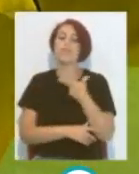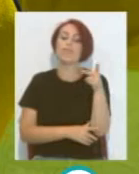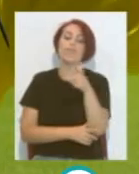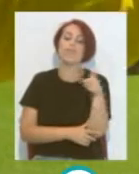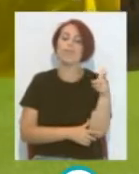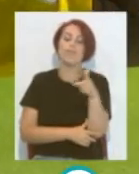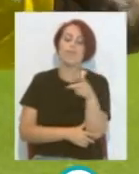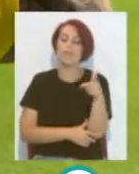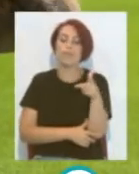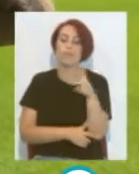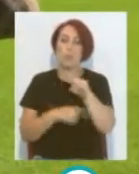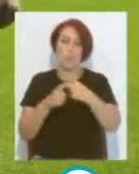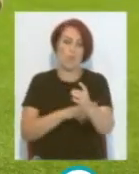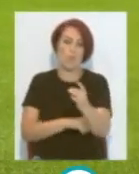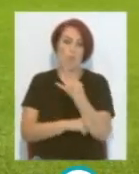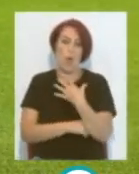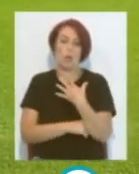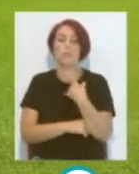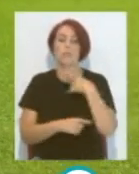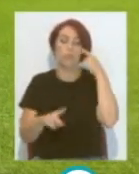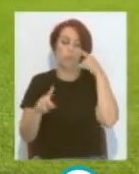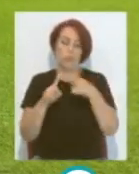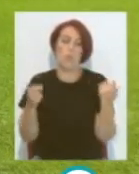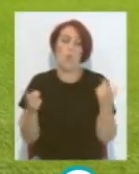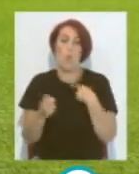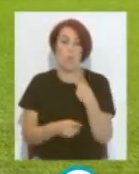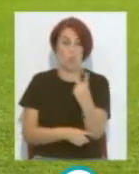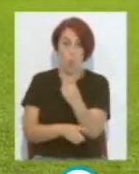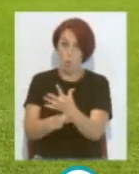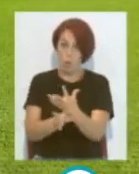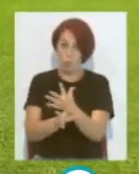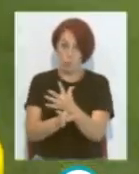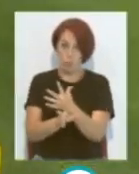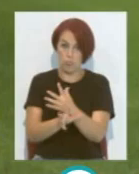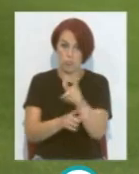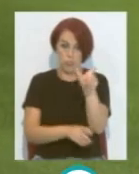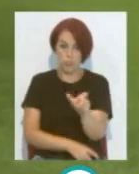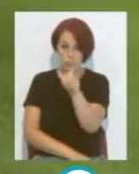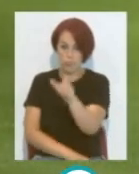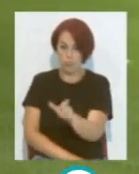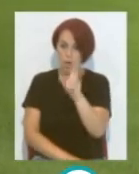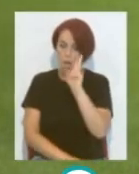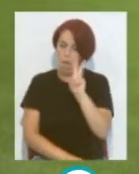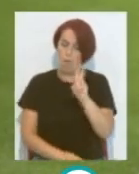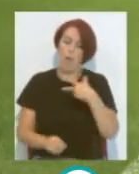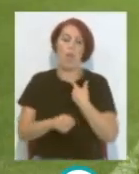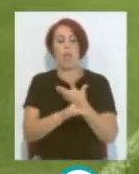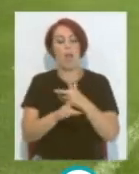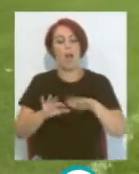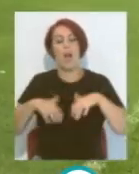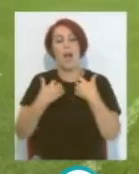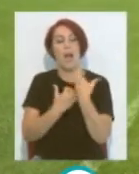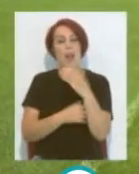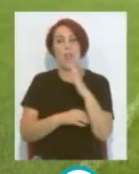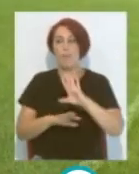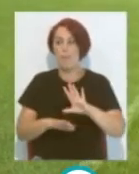imágenes que nos ofrecían Para ver ya ambos fichajes Pisando el césped del Carranza Pero de la